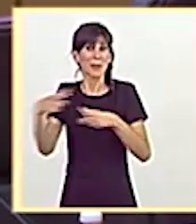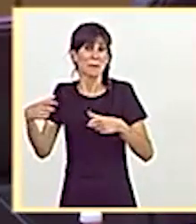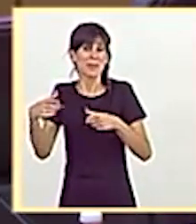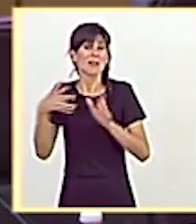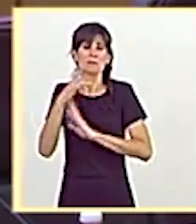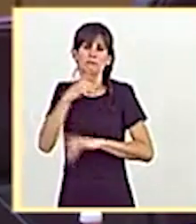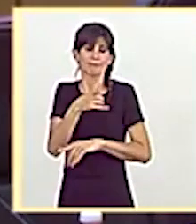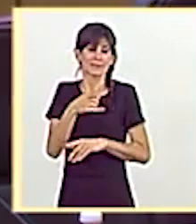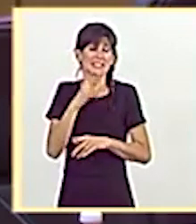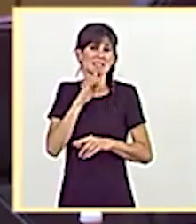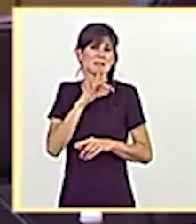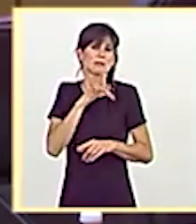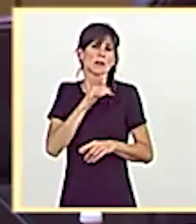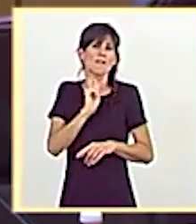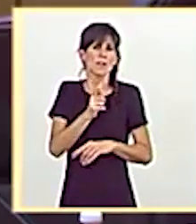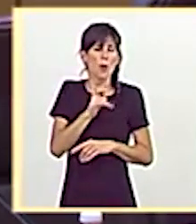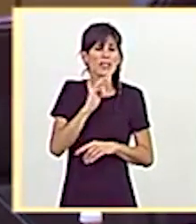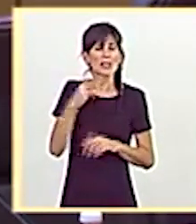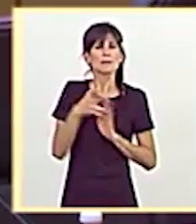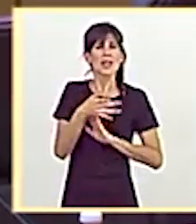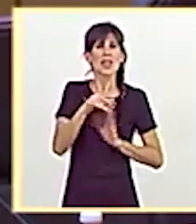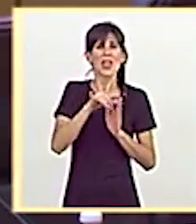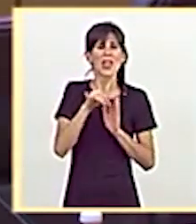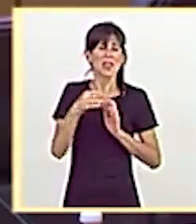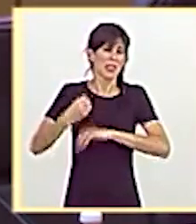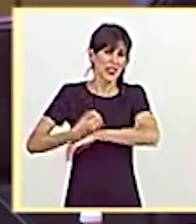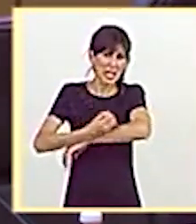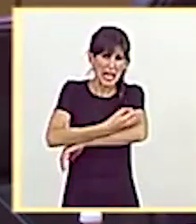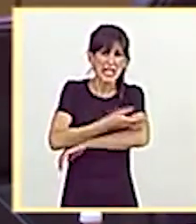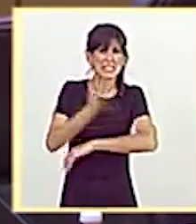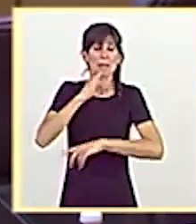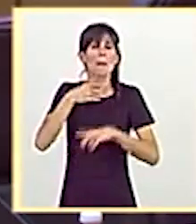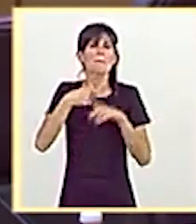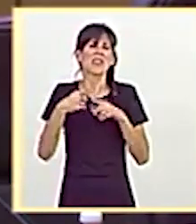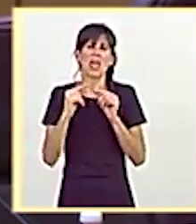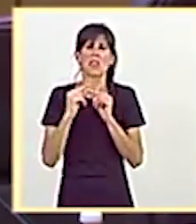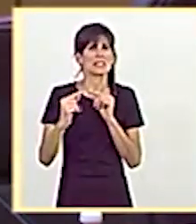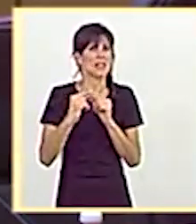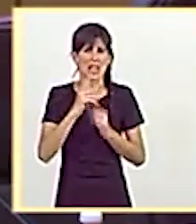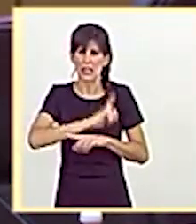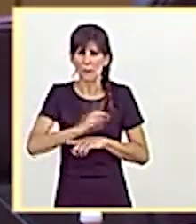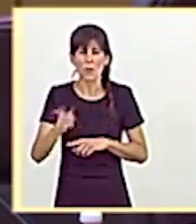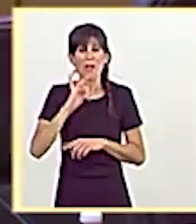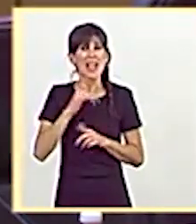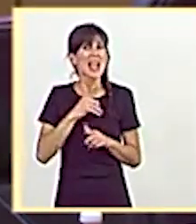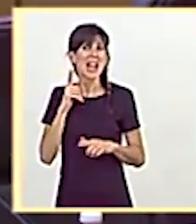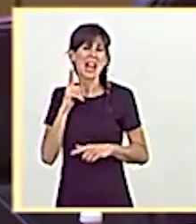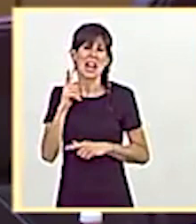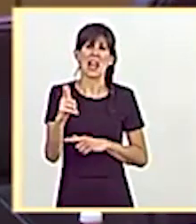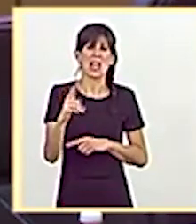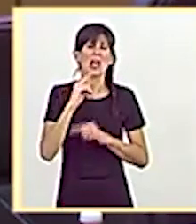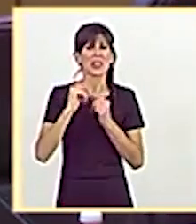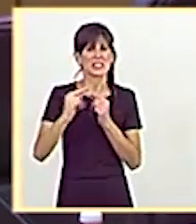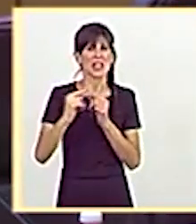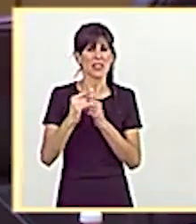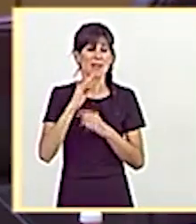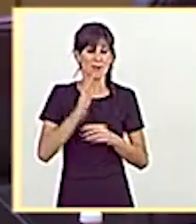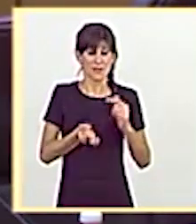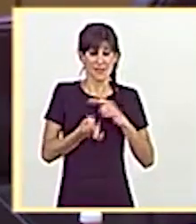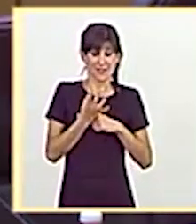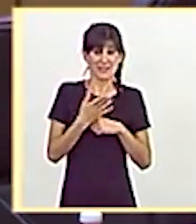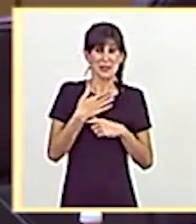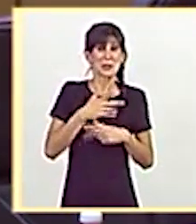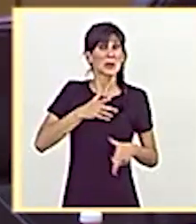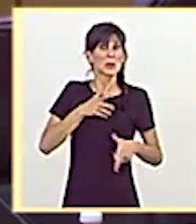recuperado todas las frecuencias de cercanías, tampoco las de media distancia y tampoco las de larga distancia que tienen origen o destino en la comunidad